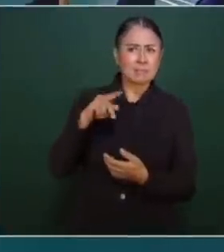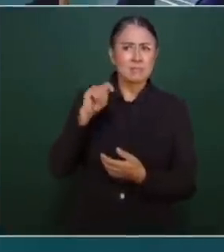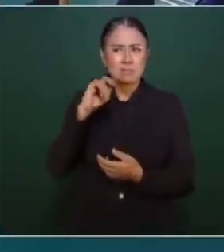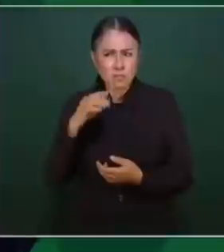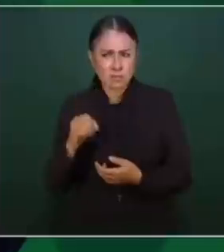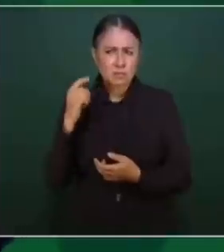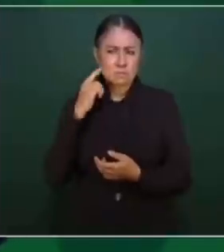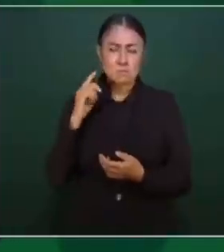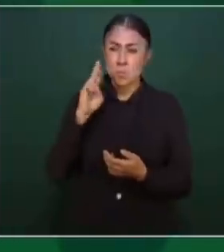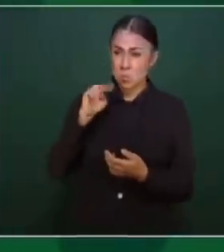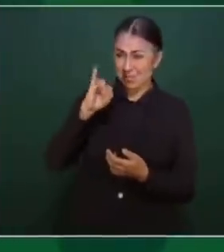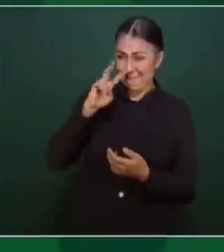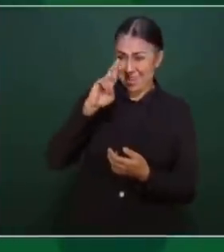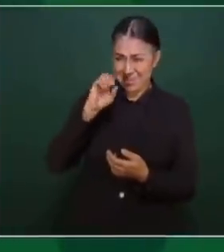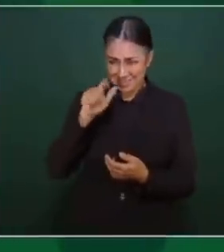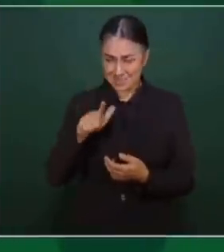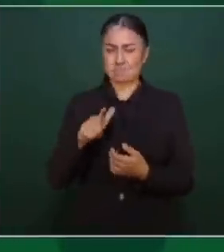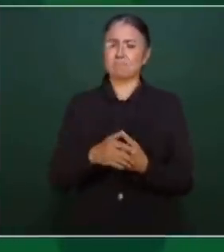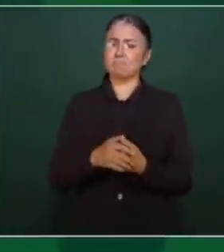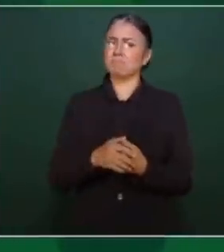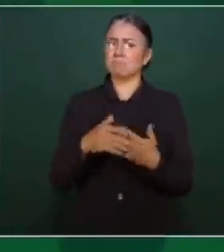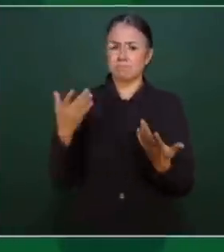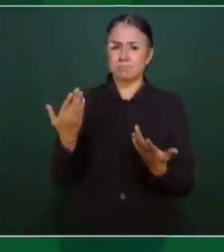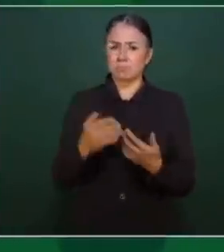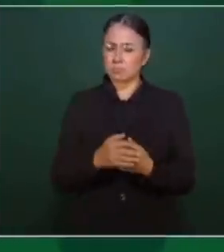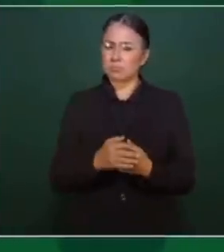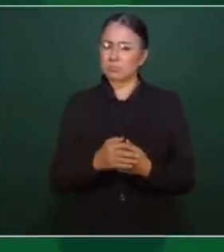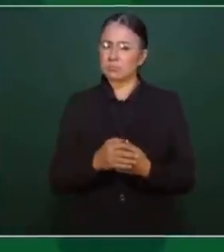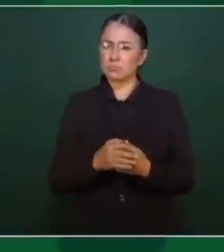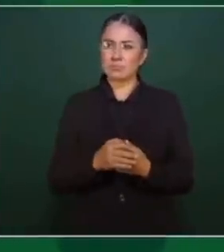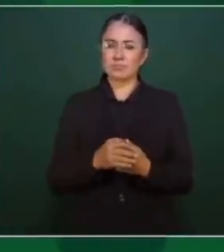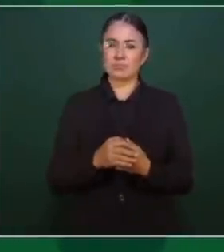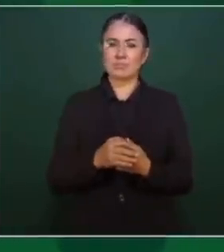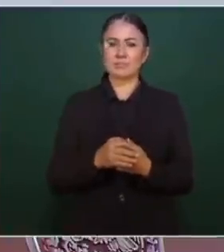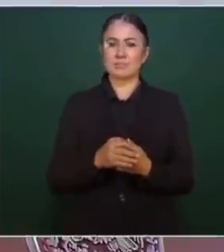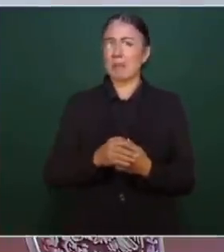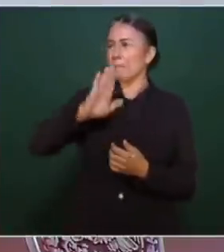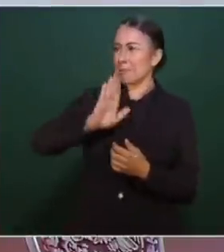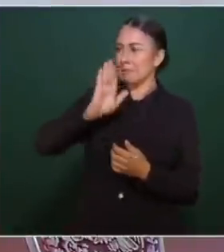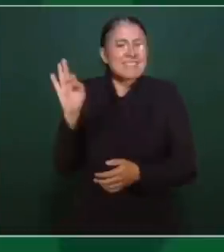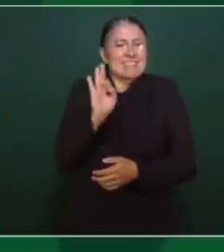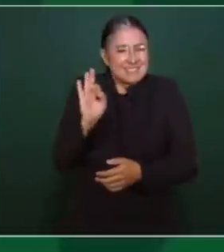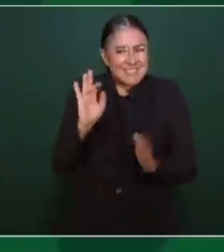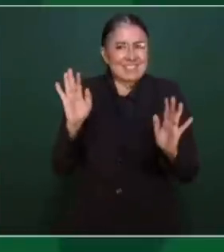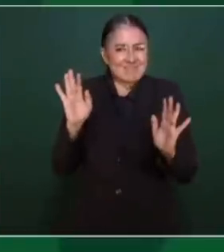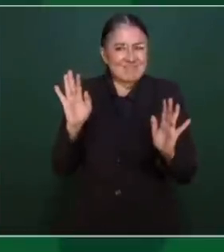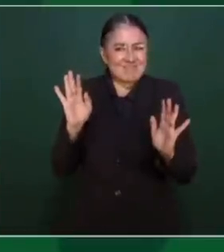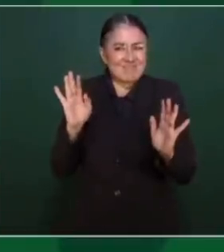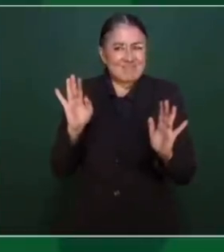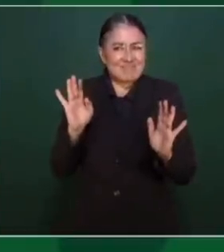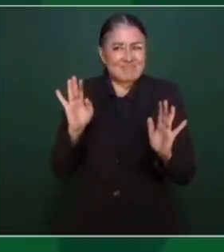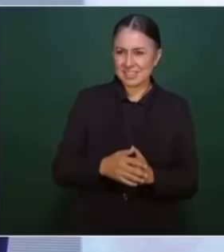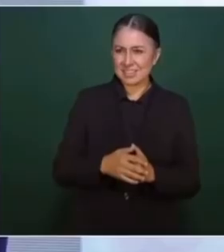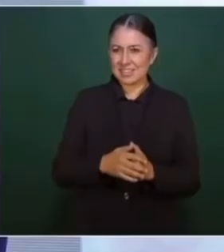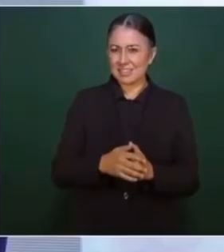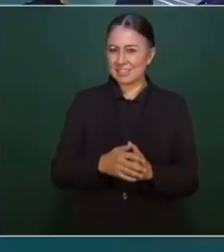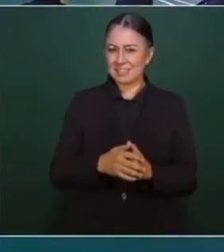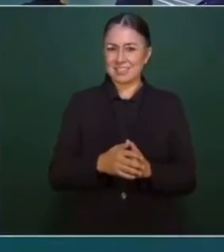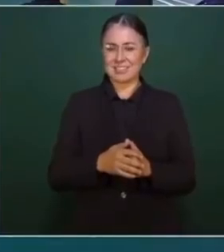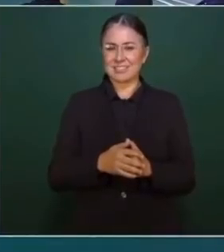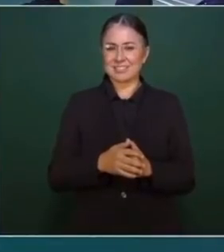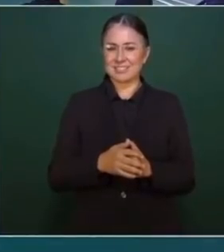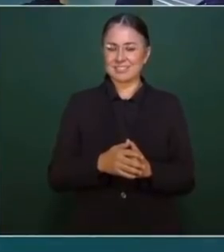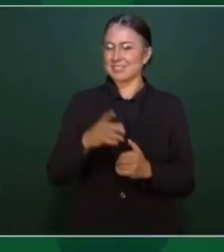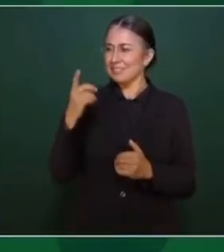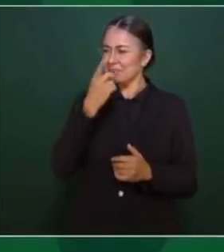fiscal para el universal, porque parece que el reforma la trae contra Santiago y el universal contra el fiscal. Ahora sí que,